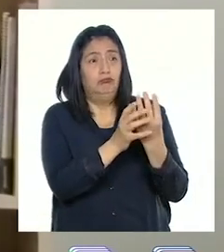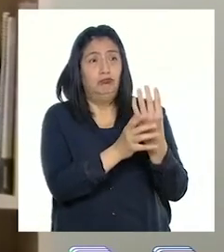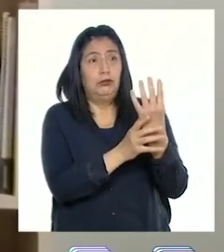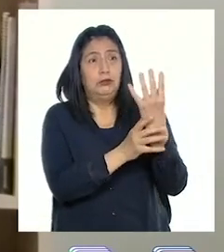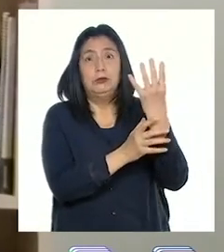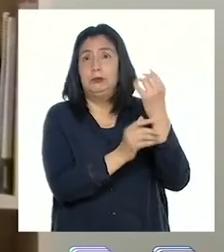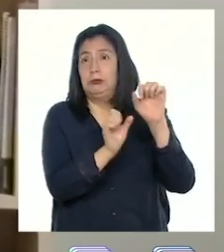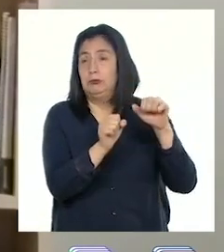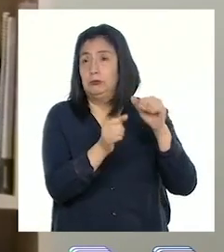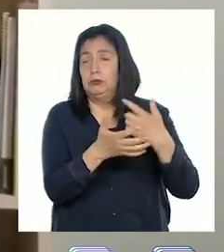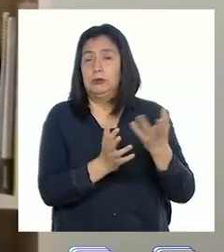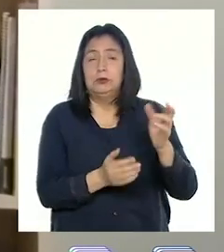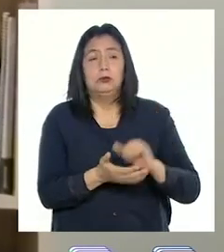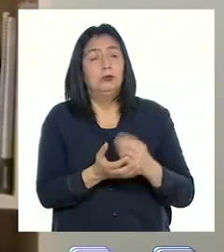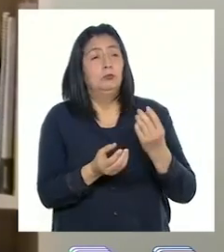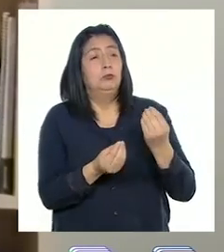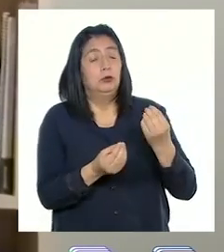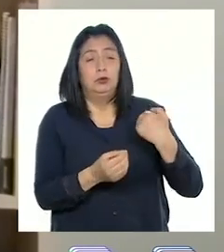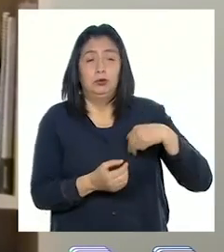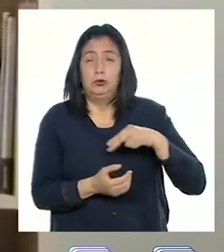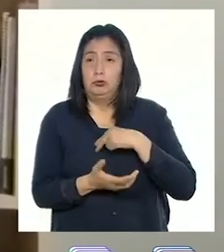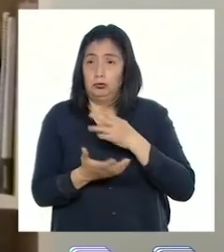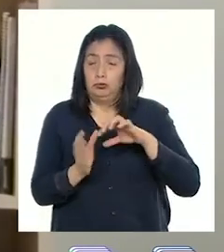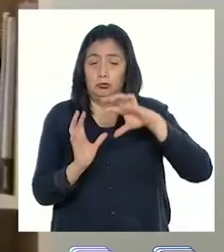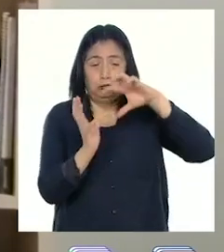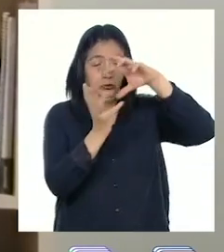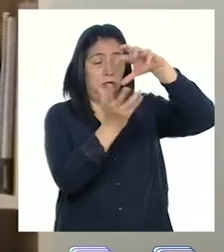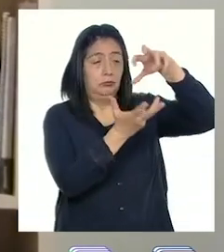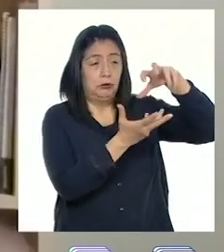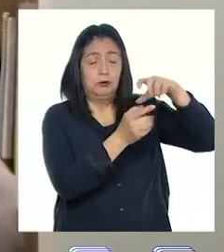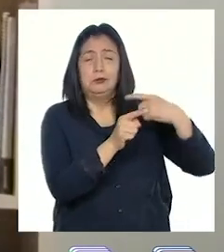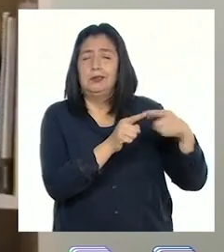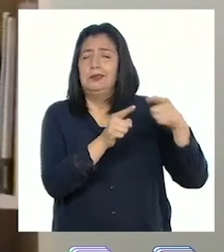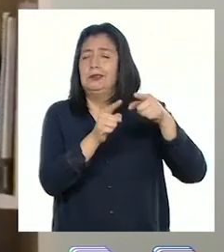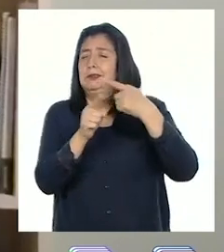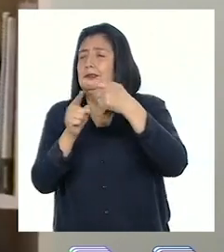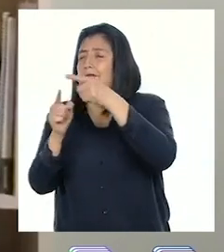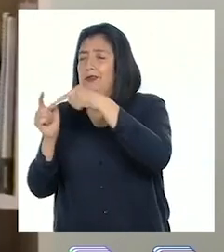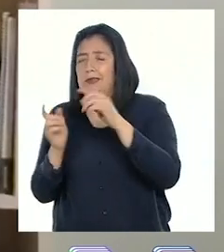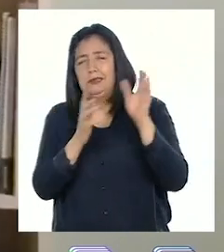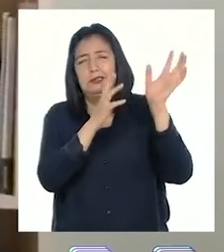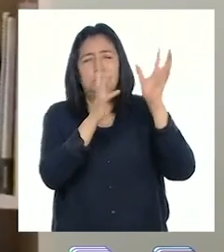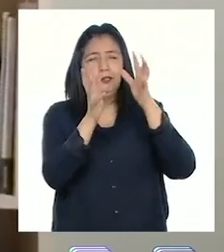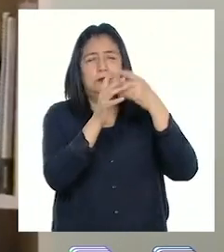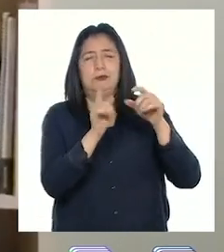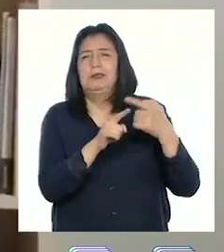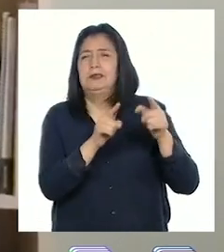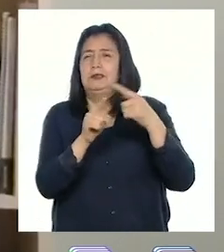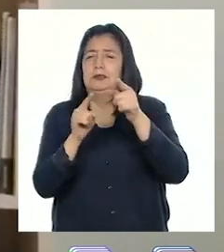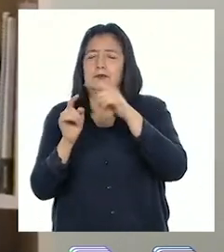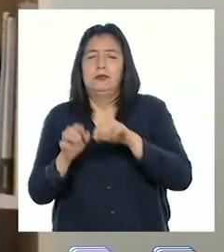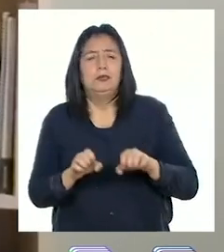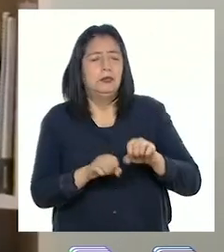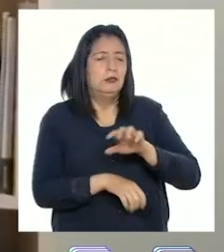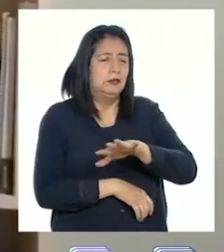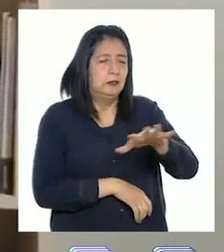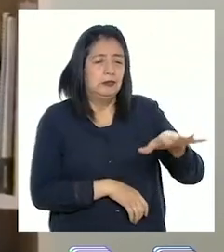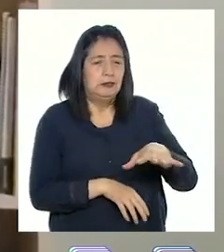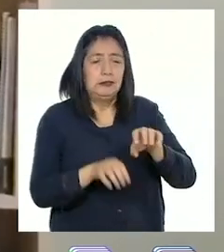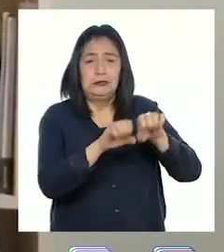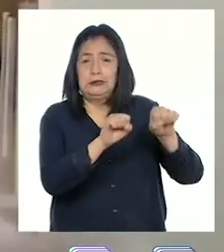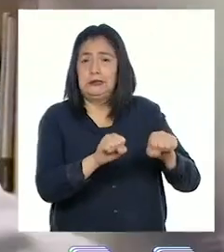crecimiento de una planta, ya que nosotros en el planeta tenemos diferentes climas en diferentes ecosistemas